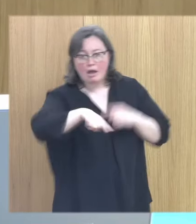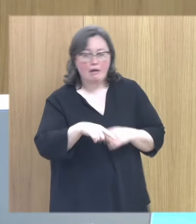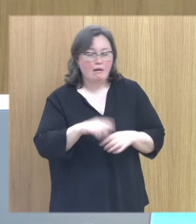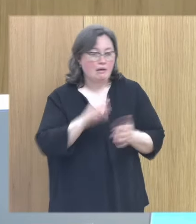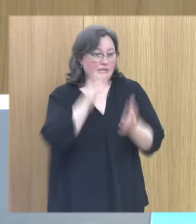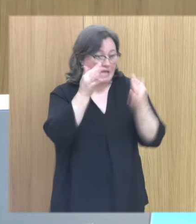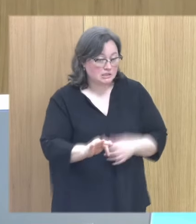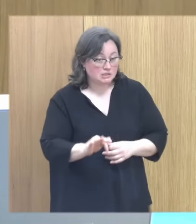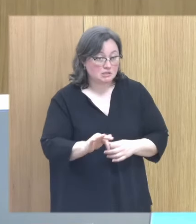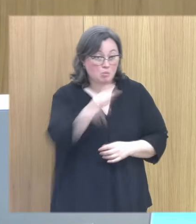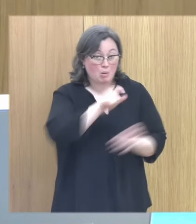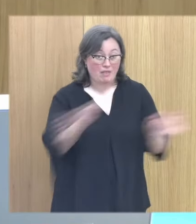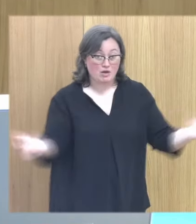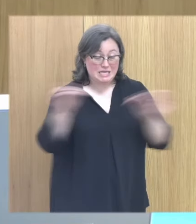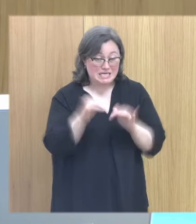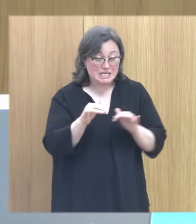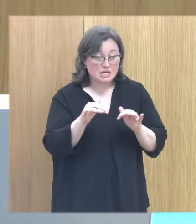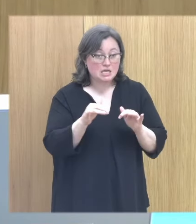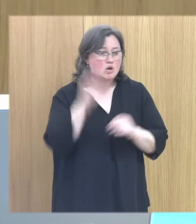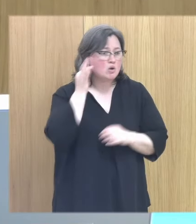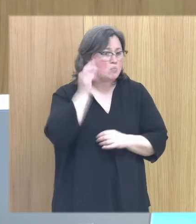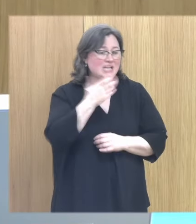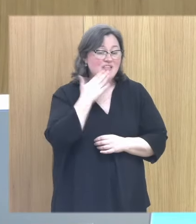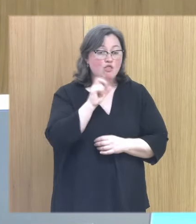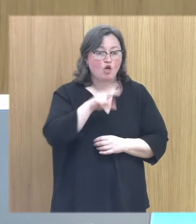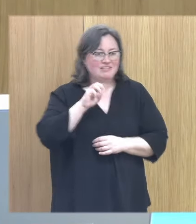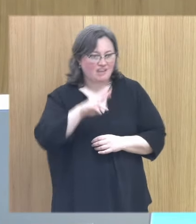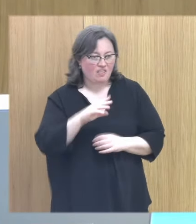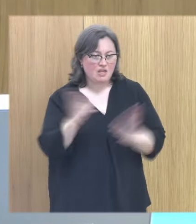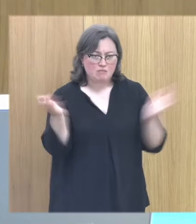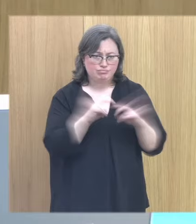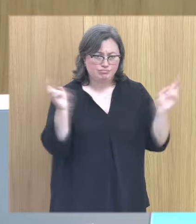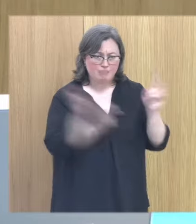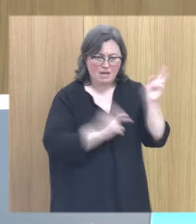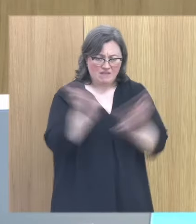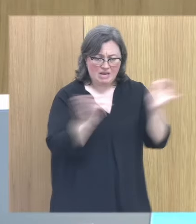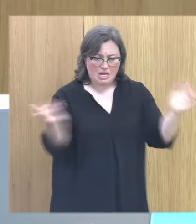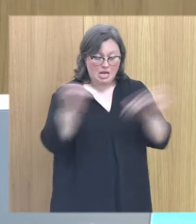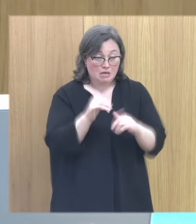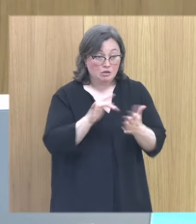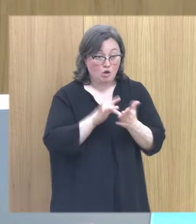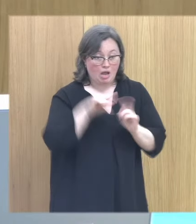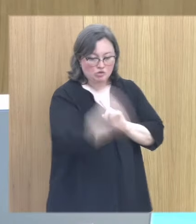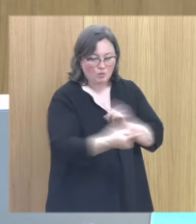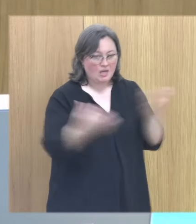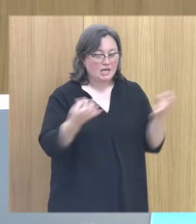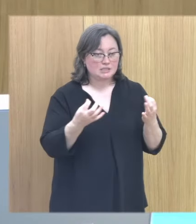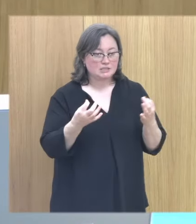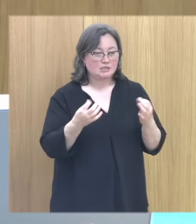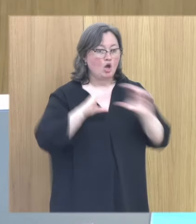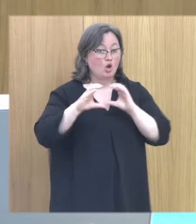en la población que tenemos nosotros tenemos muchas mujeres de 12-13 años que vienen y eso lleva como consecuencia el